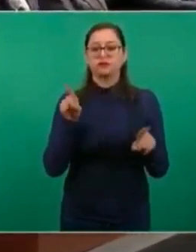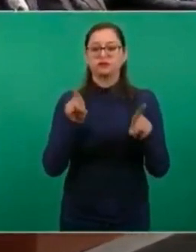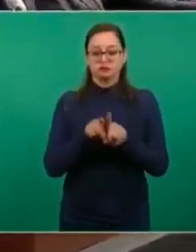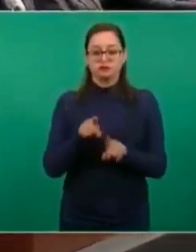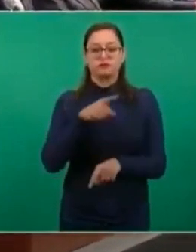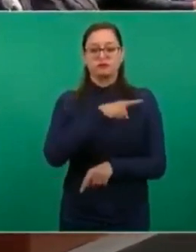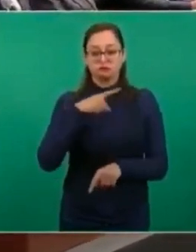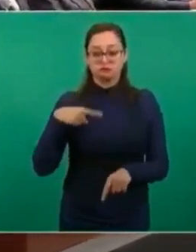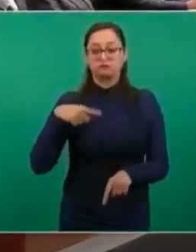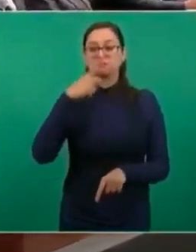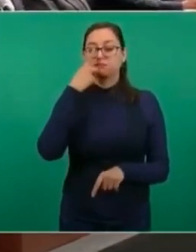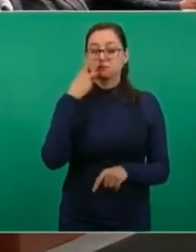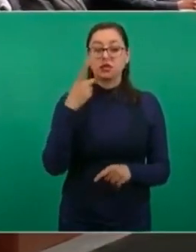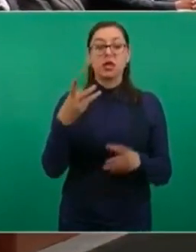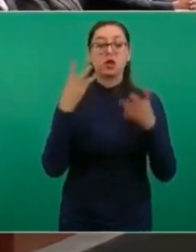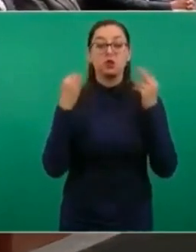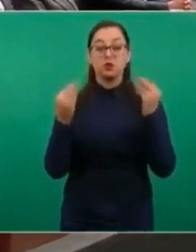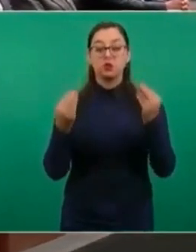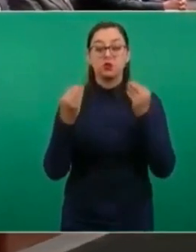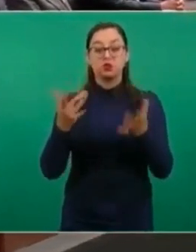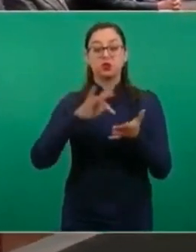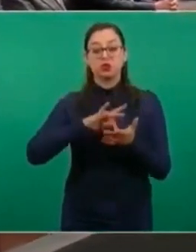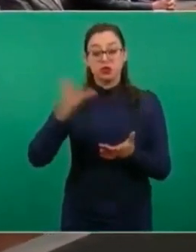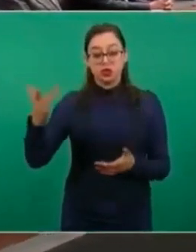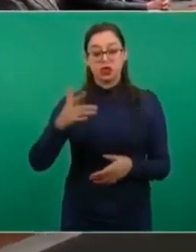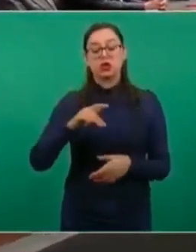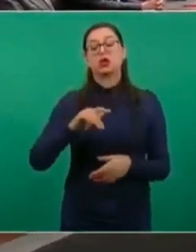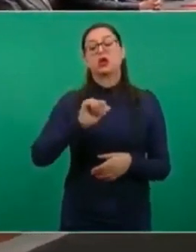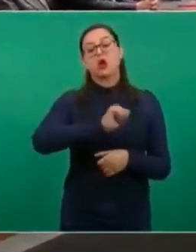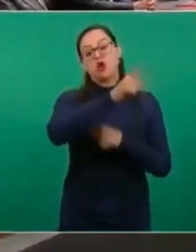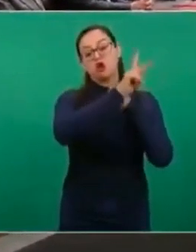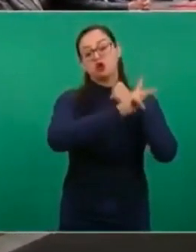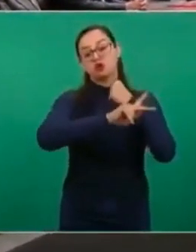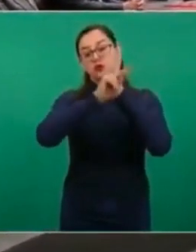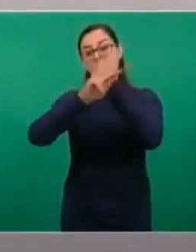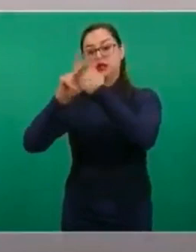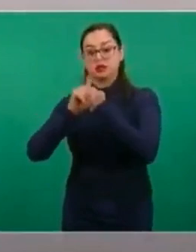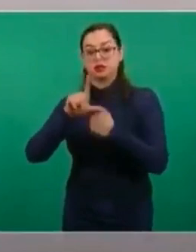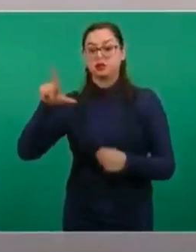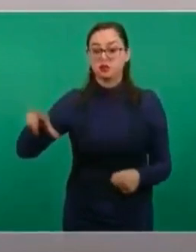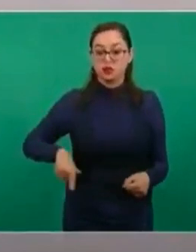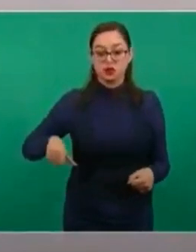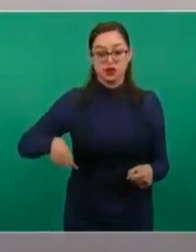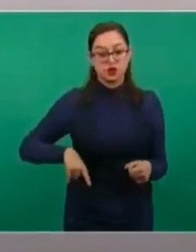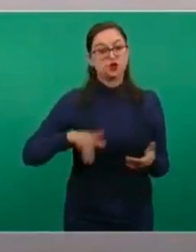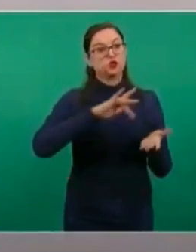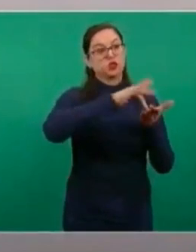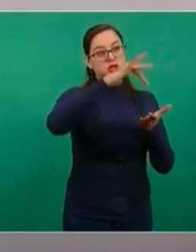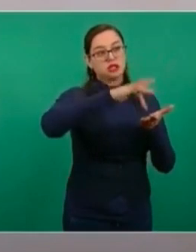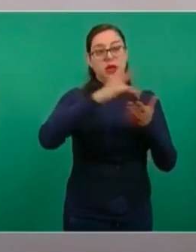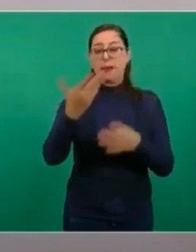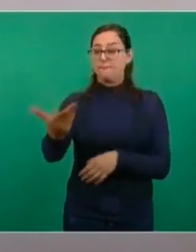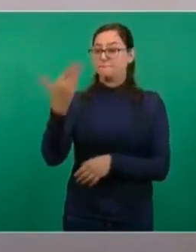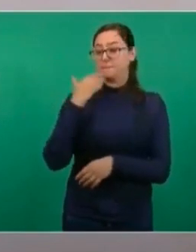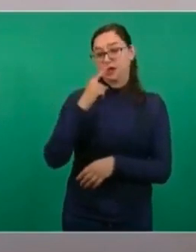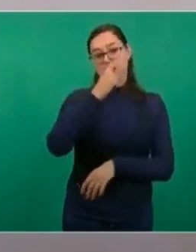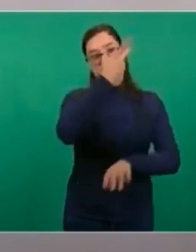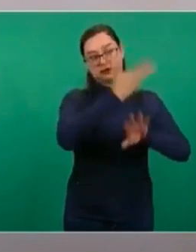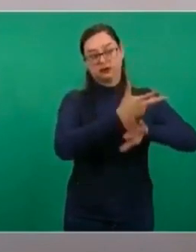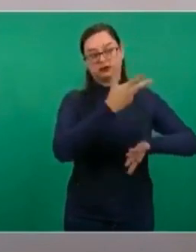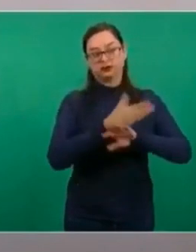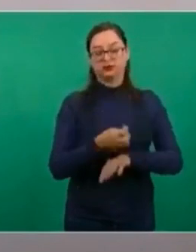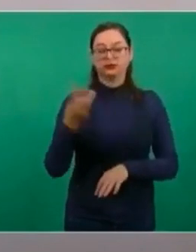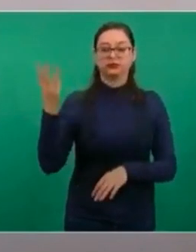oportuno, agradecer a gobiernos extranjeros. Ahora que estuvimos en Washington, le